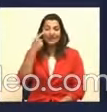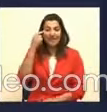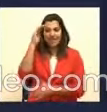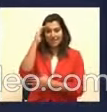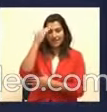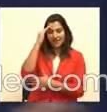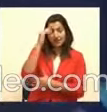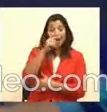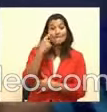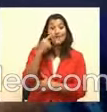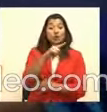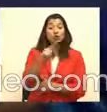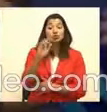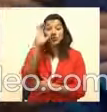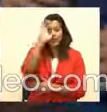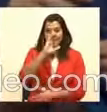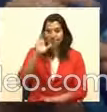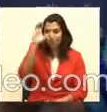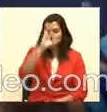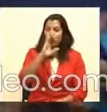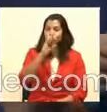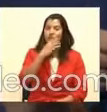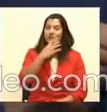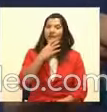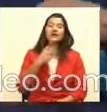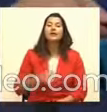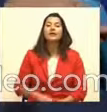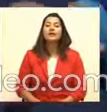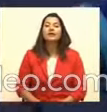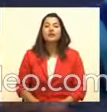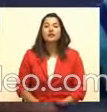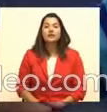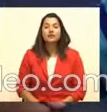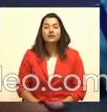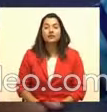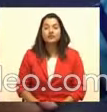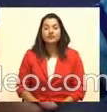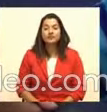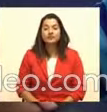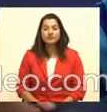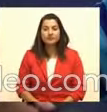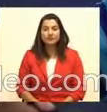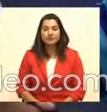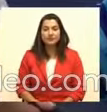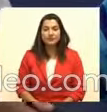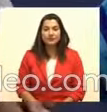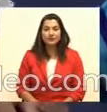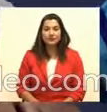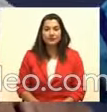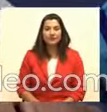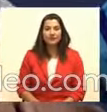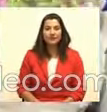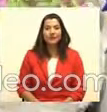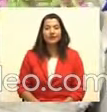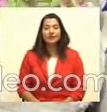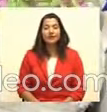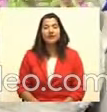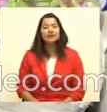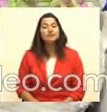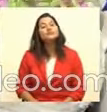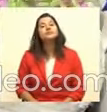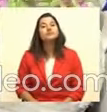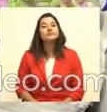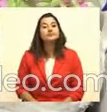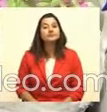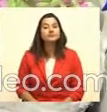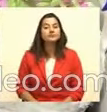para que lo busquen, igual el WhatsApp es 57016973. Ve, él, él no se dice esta forma, él sigue trabajando.